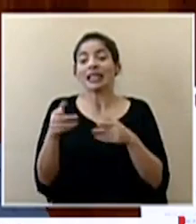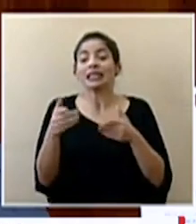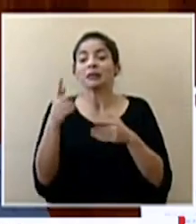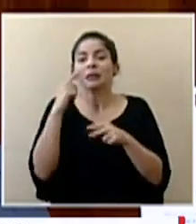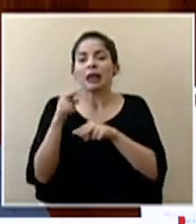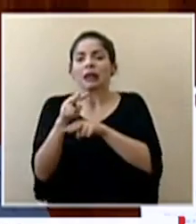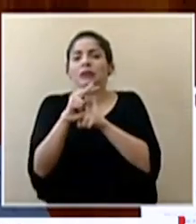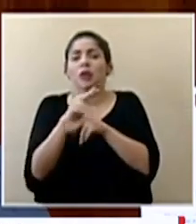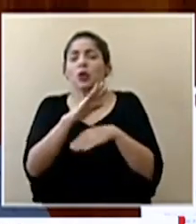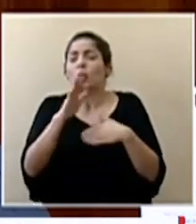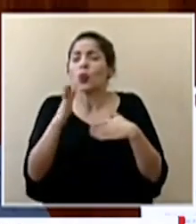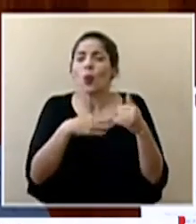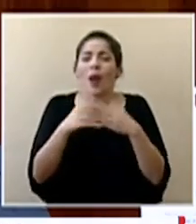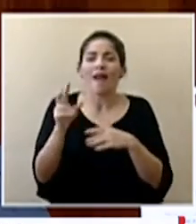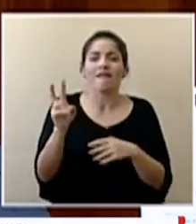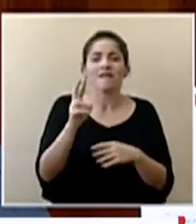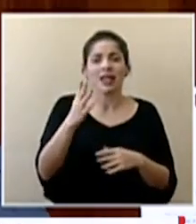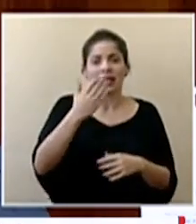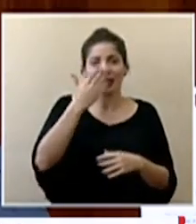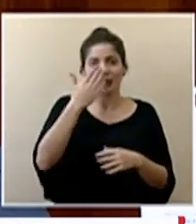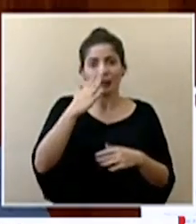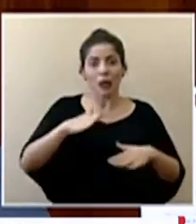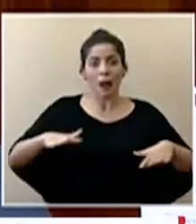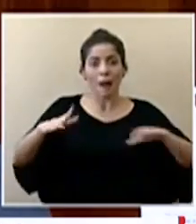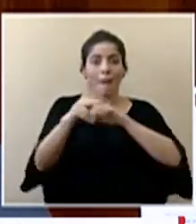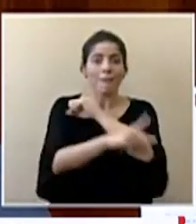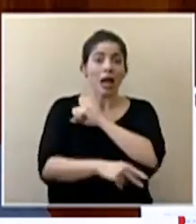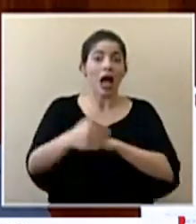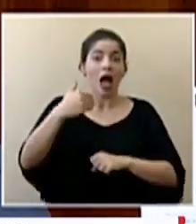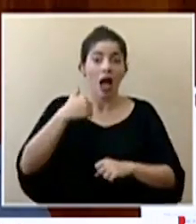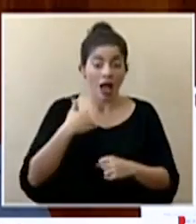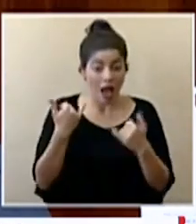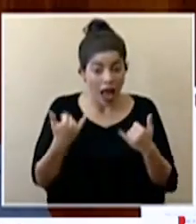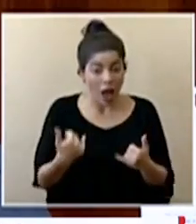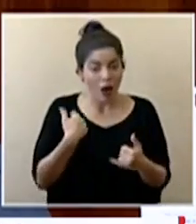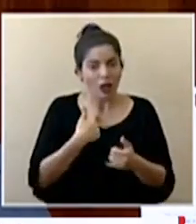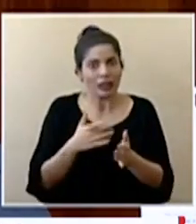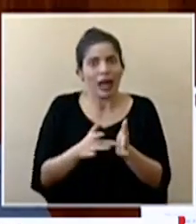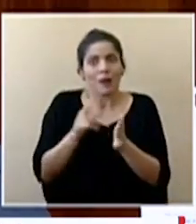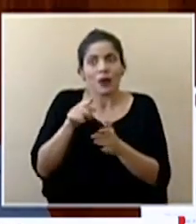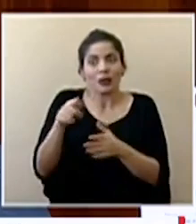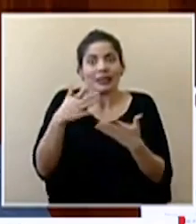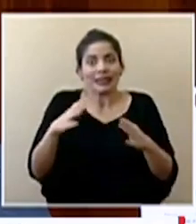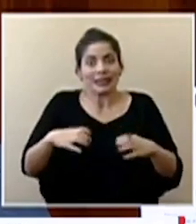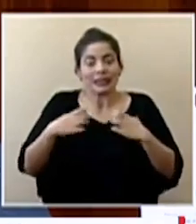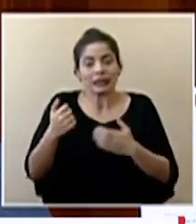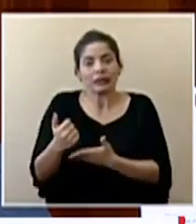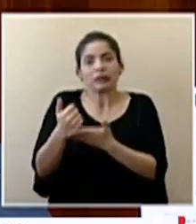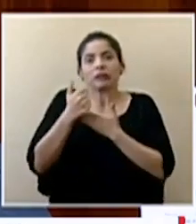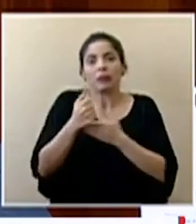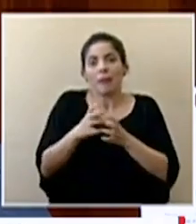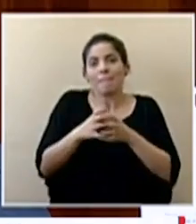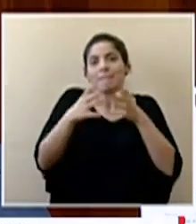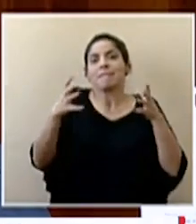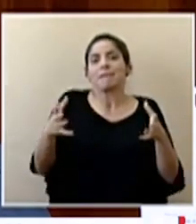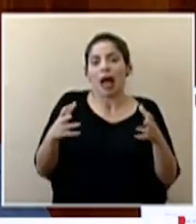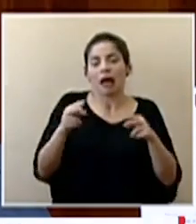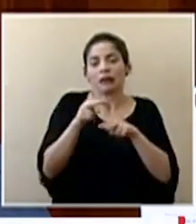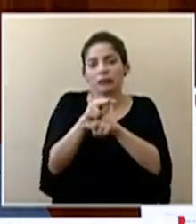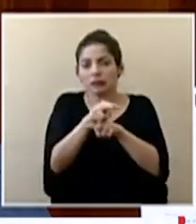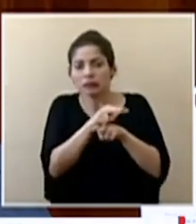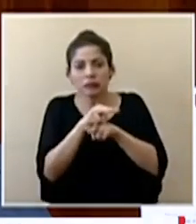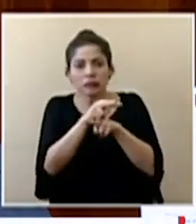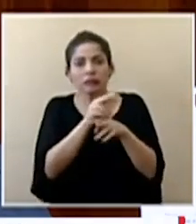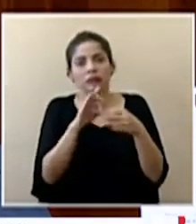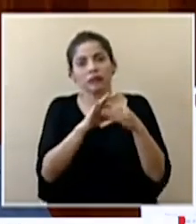todos los otros virus respiratorios que circulan en el país y que en este momento lo estamos aprovechando para implementar un aumento en la capacidad de vigilancia